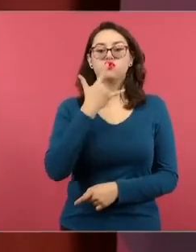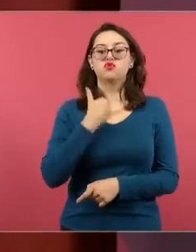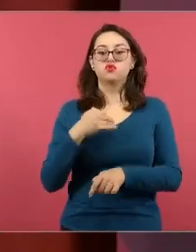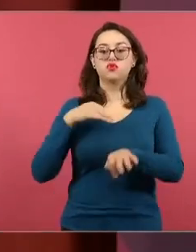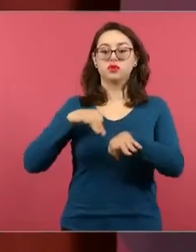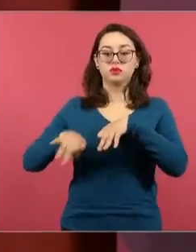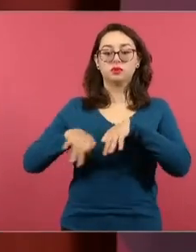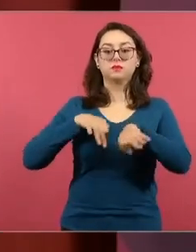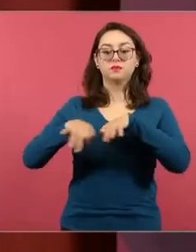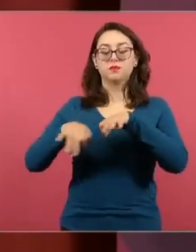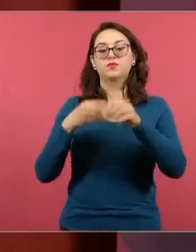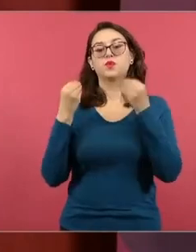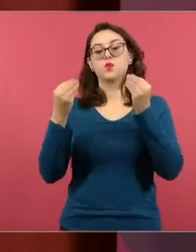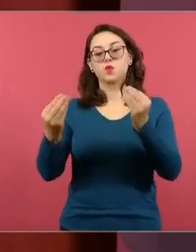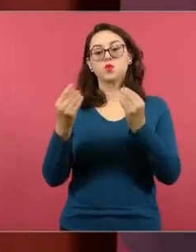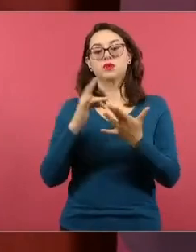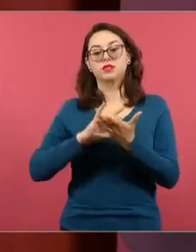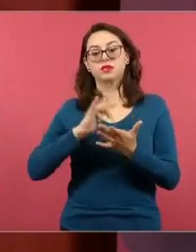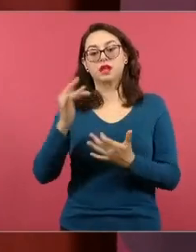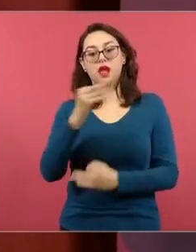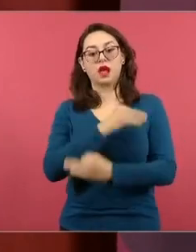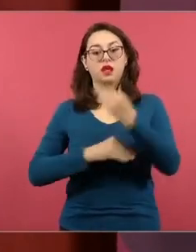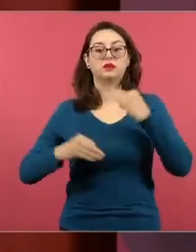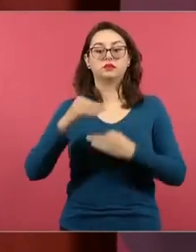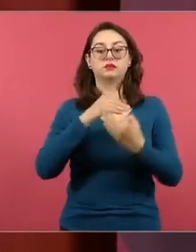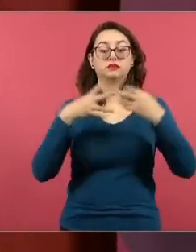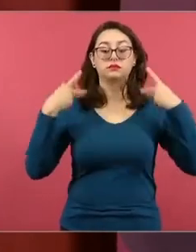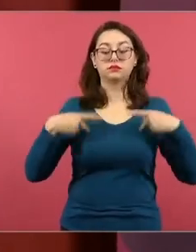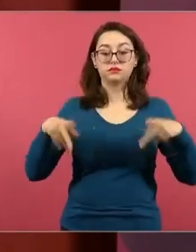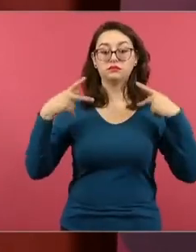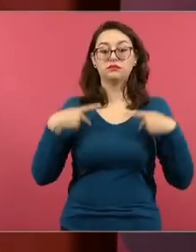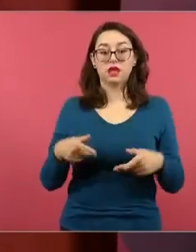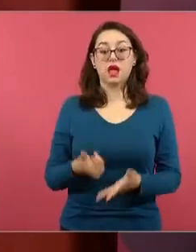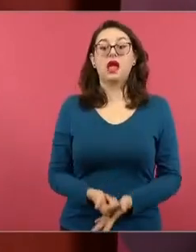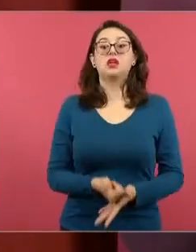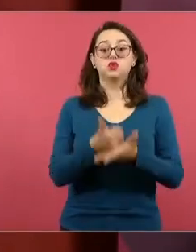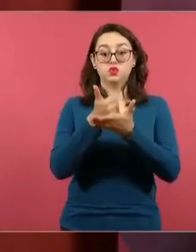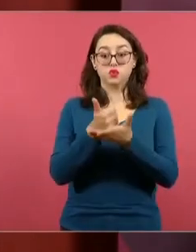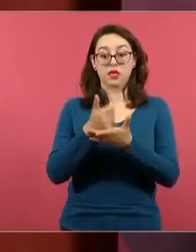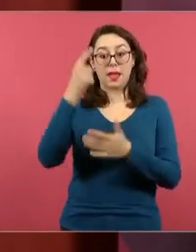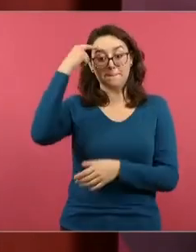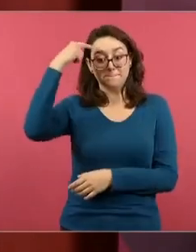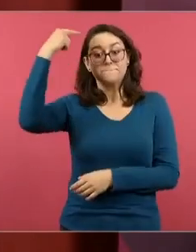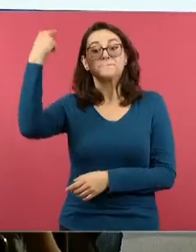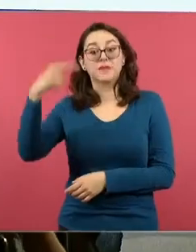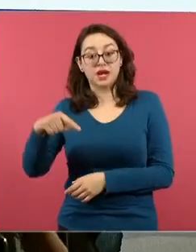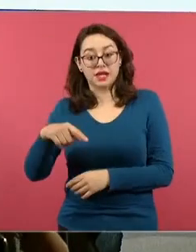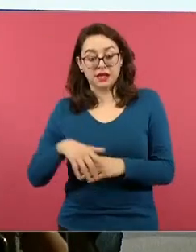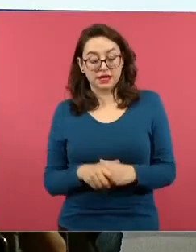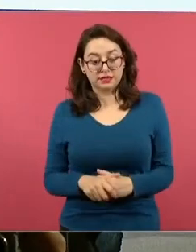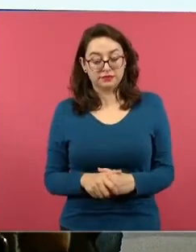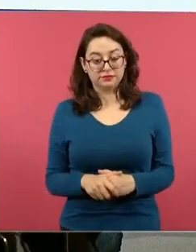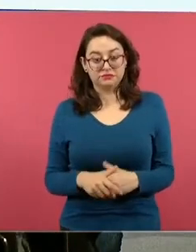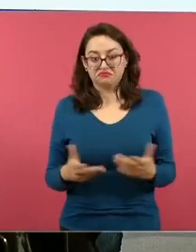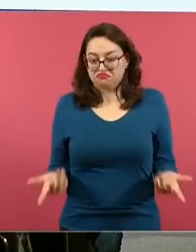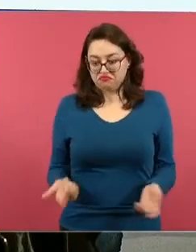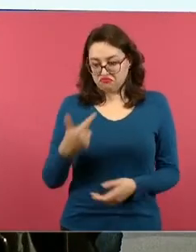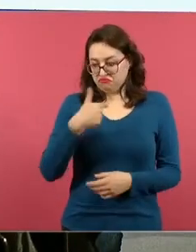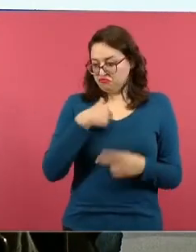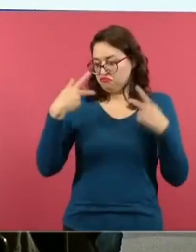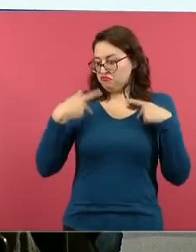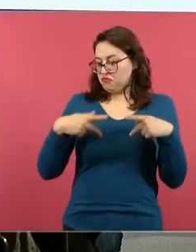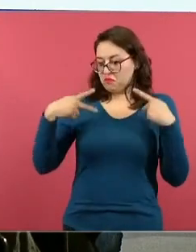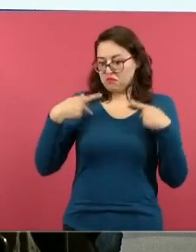hacen posible este tipo de cosas, ¿por qué? Porque soy una persona común y corriente